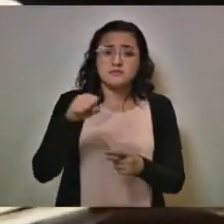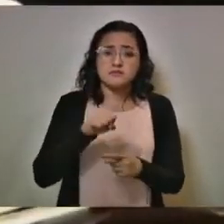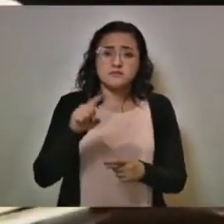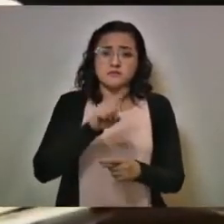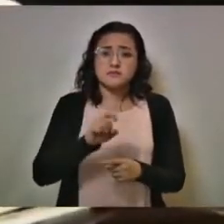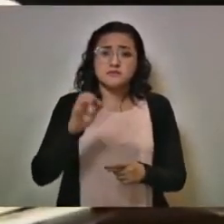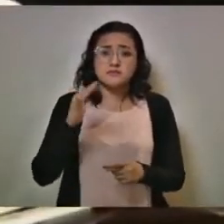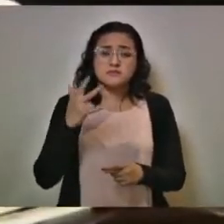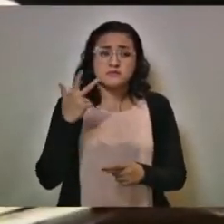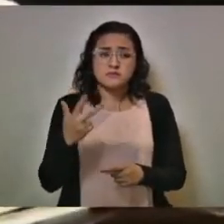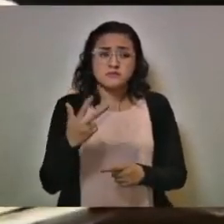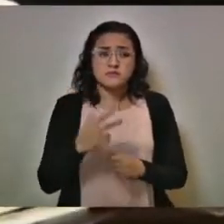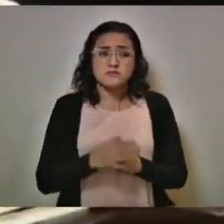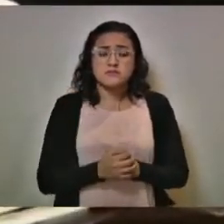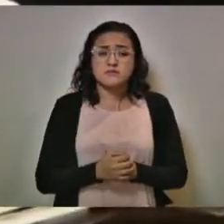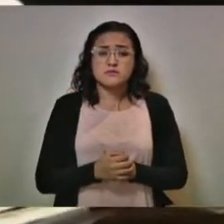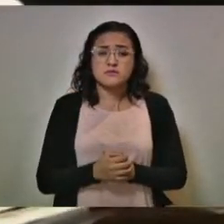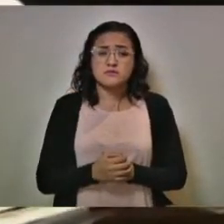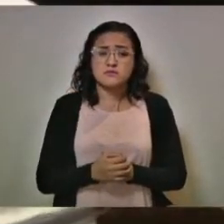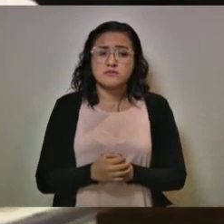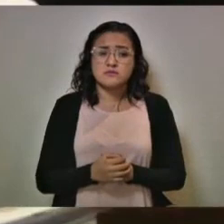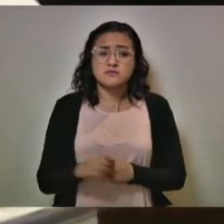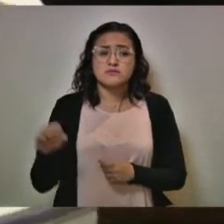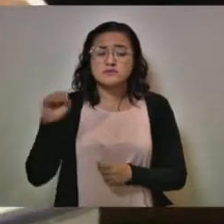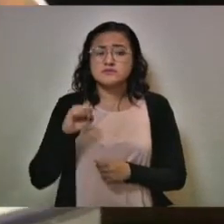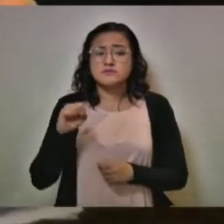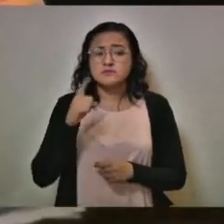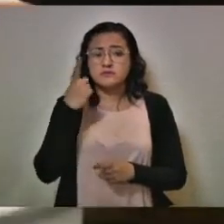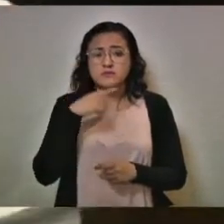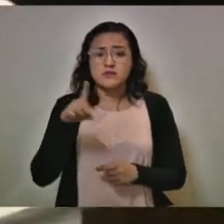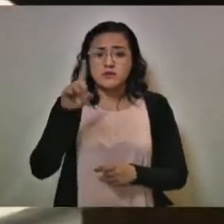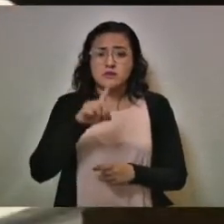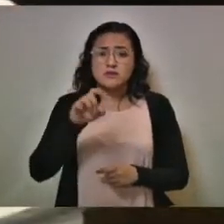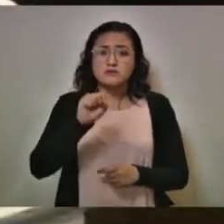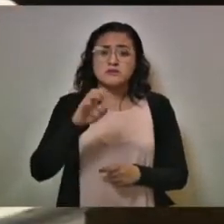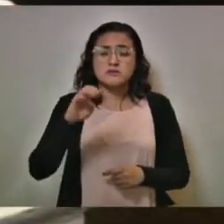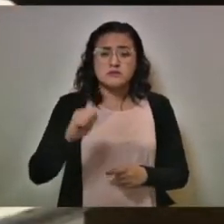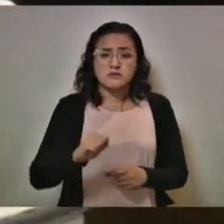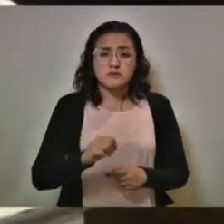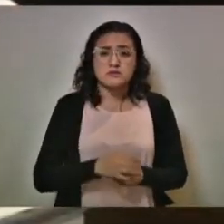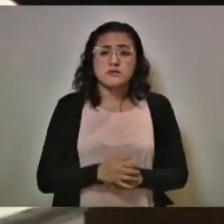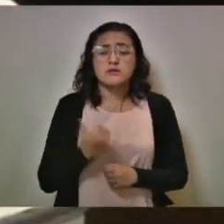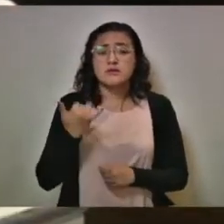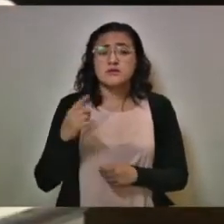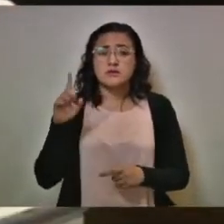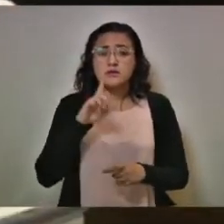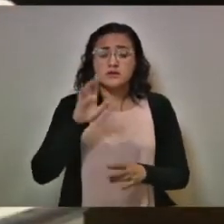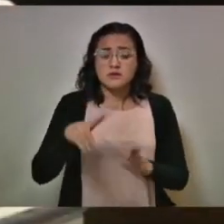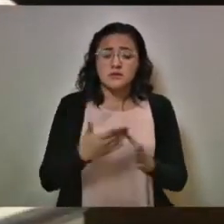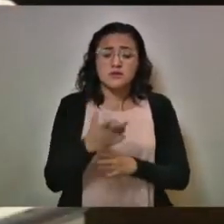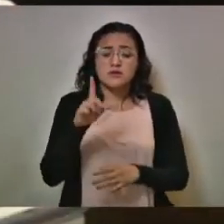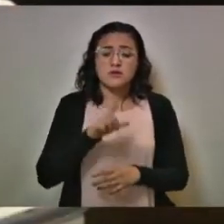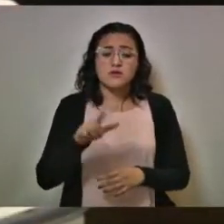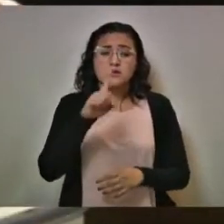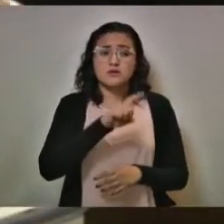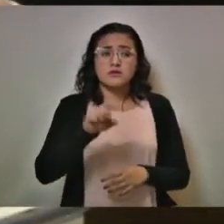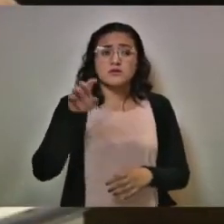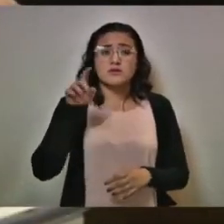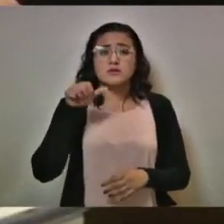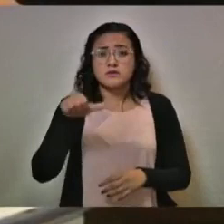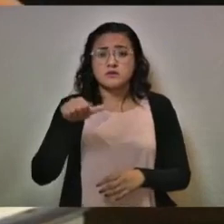158, del sábado para el domingo fueron 69, y del domingo para el lunes fueron